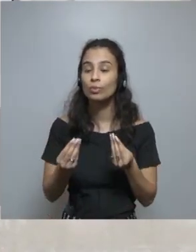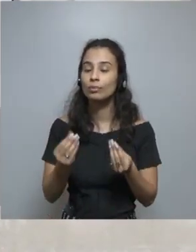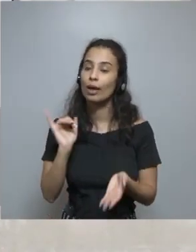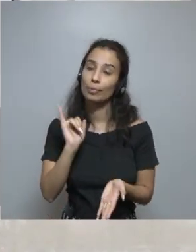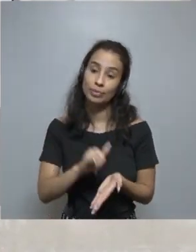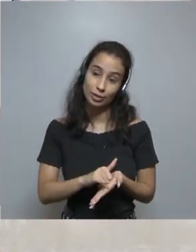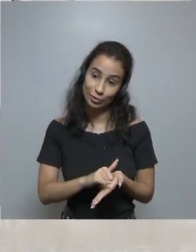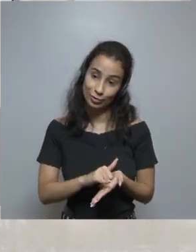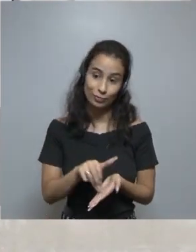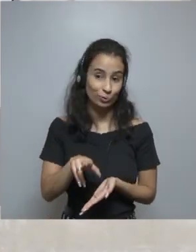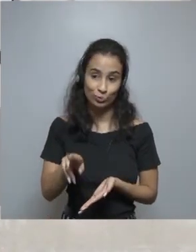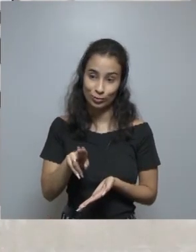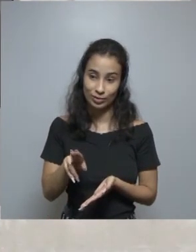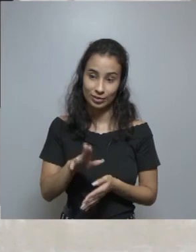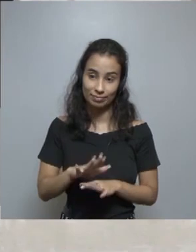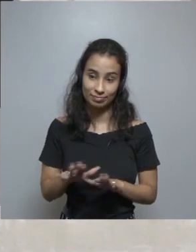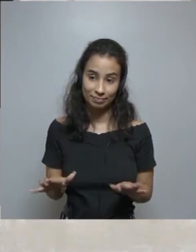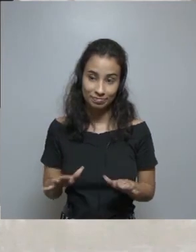de la aplicación.